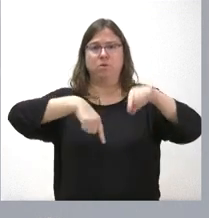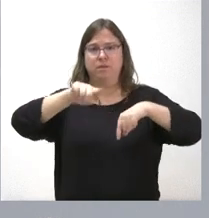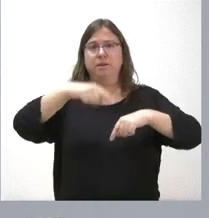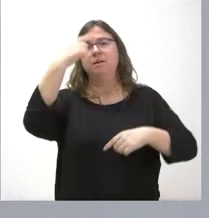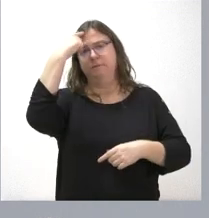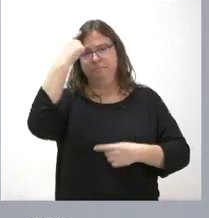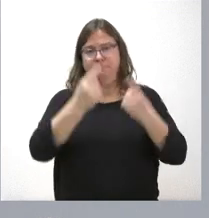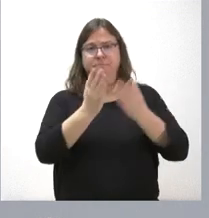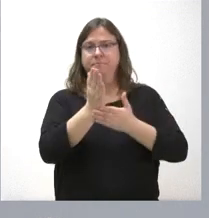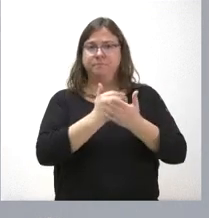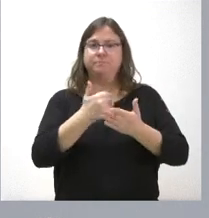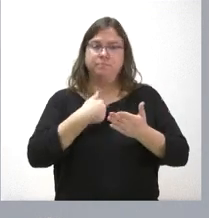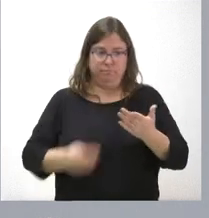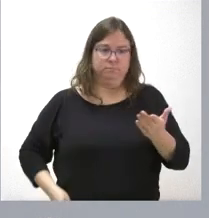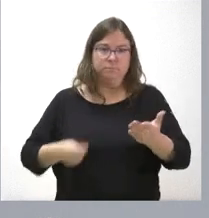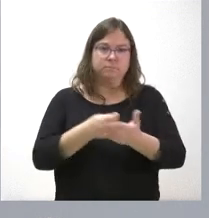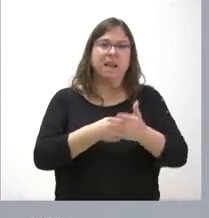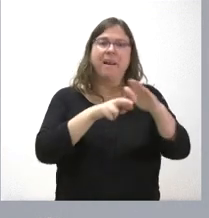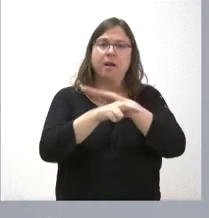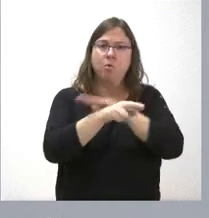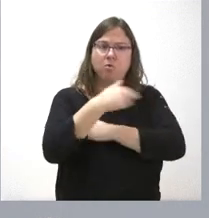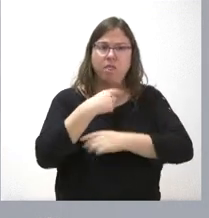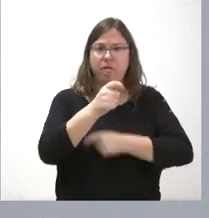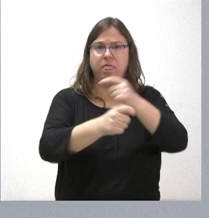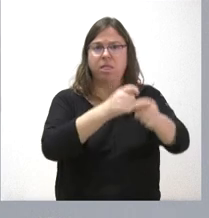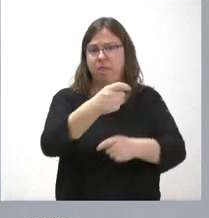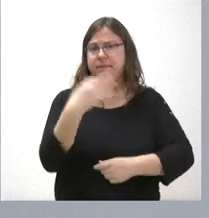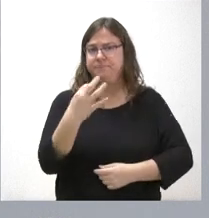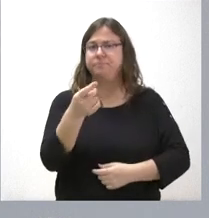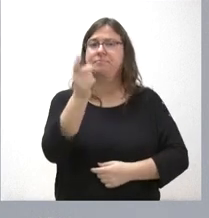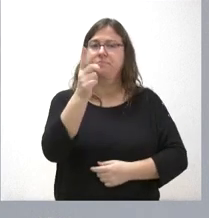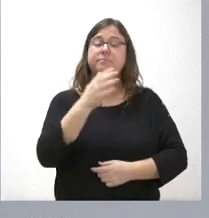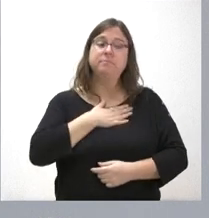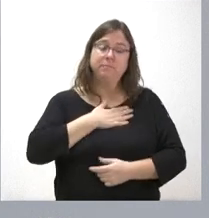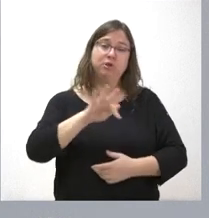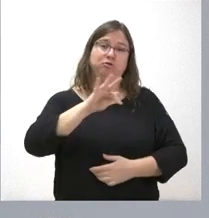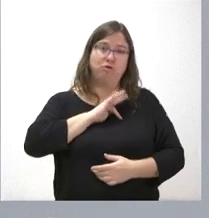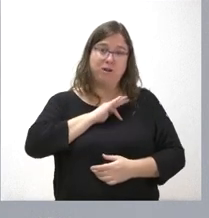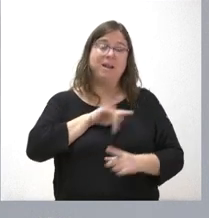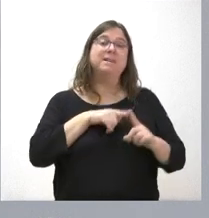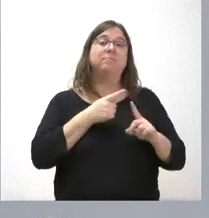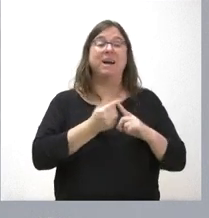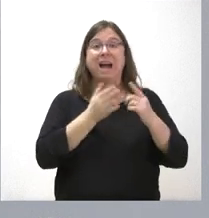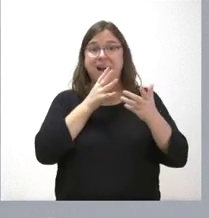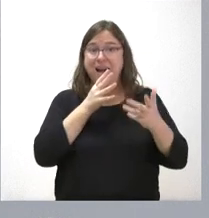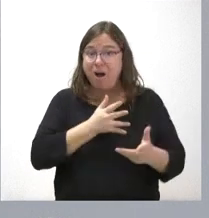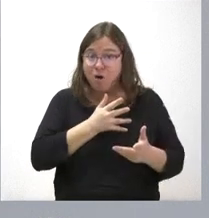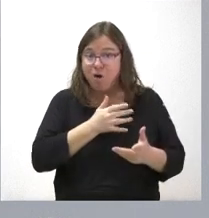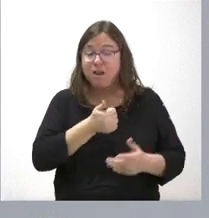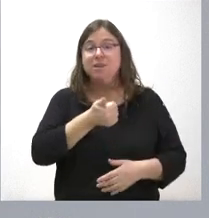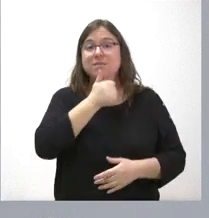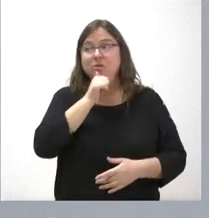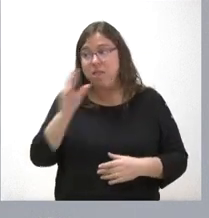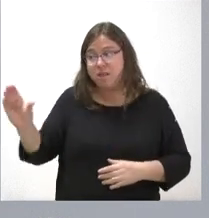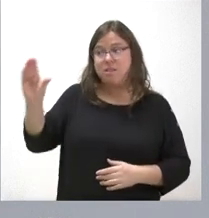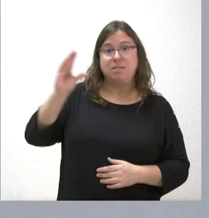comunidades autónomas tenemos que poner recursos. En este caso concreto les decía que no solamente hemos puesto lo que nos toca, sino que es el día de hoy y todavía no hemos cobrado